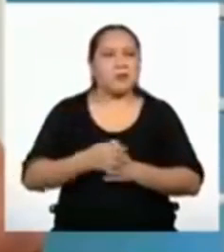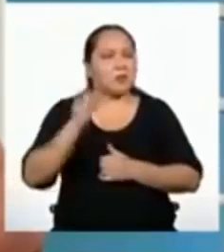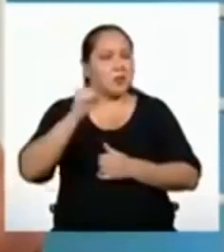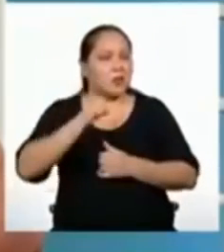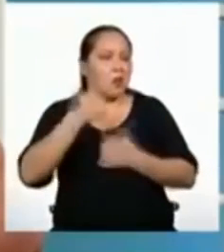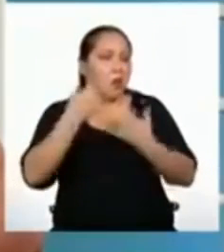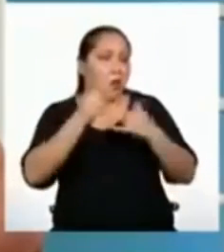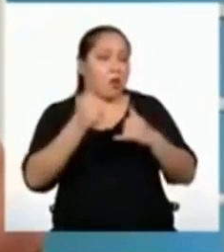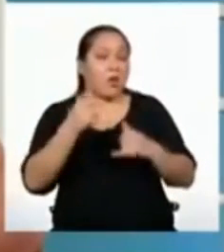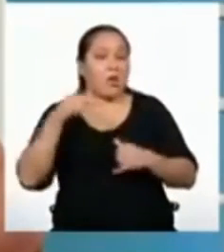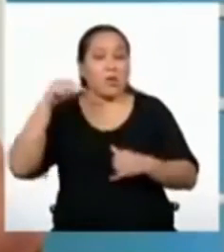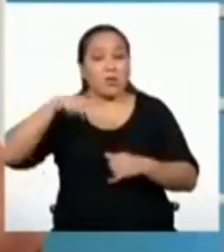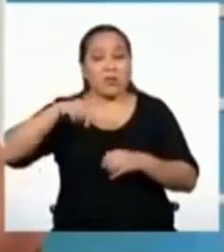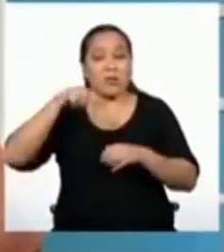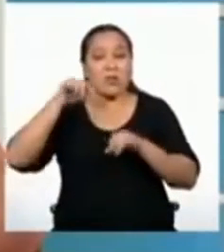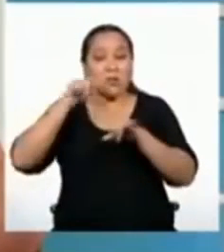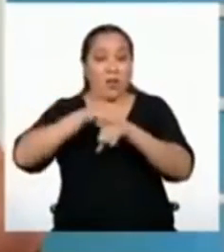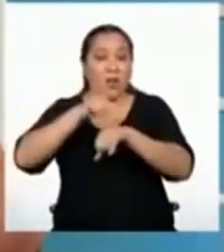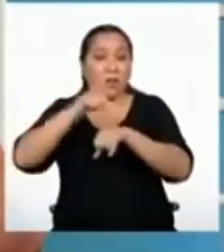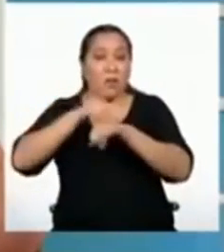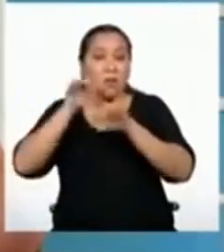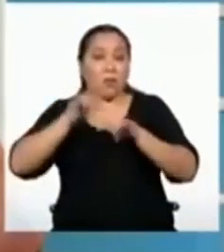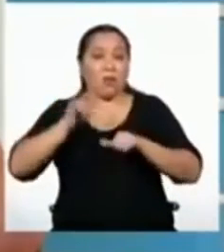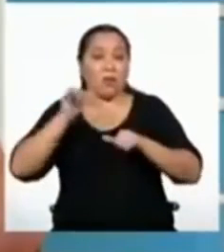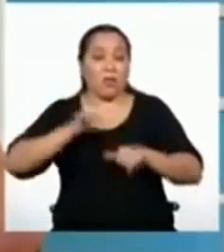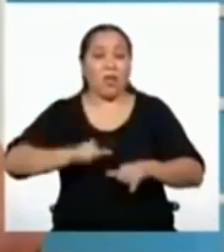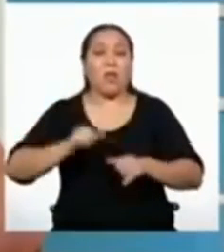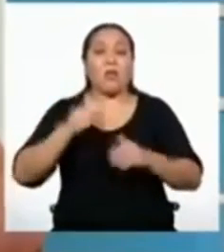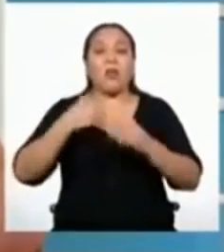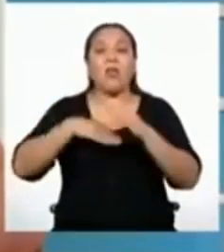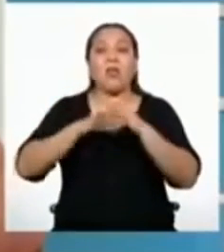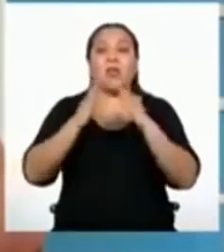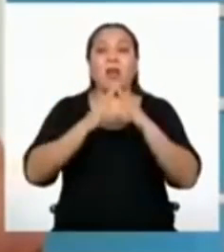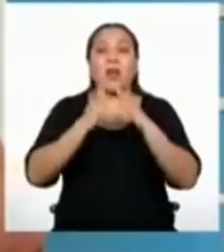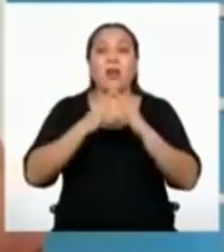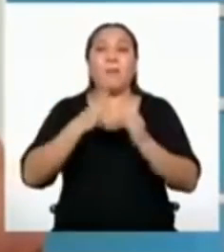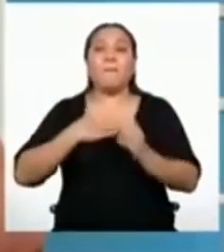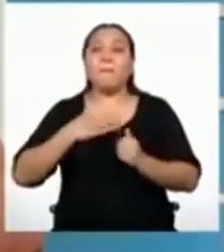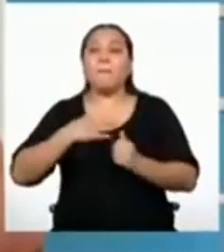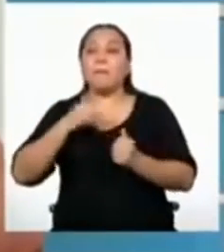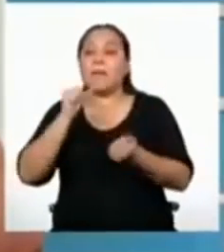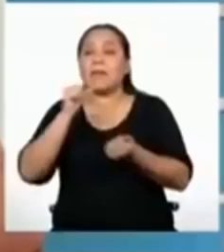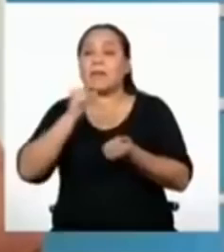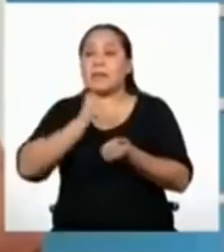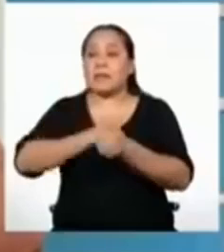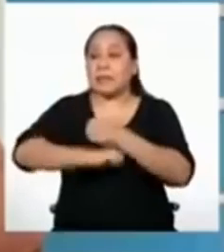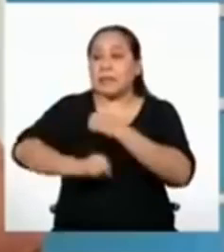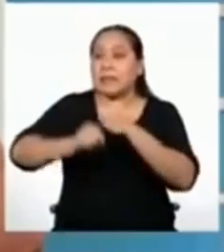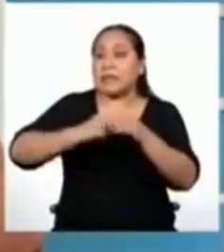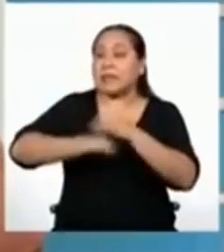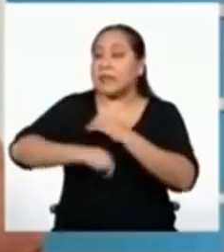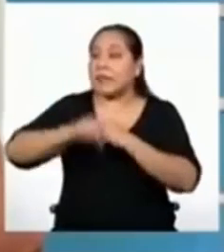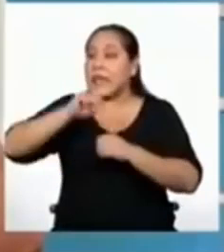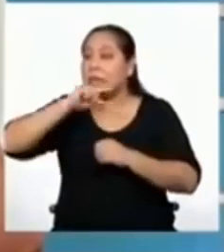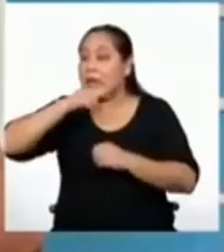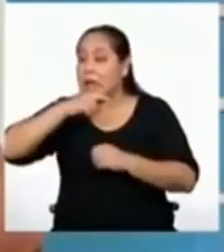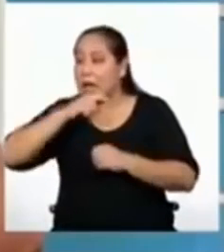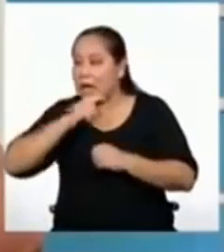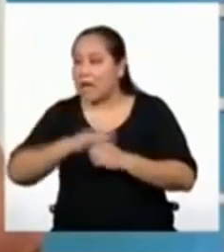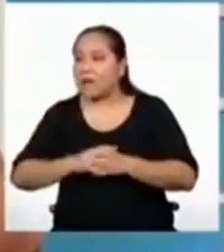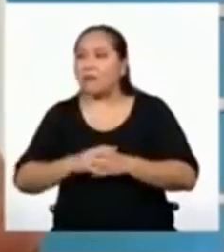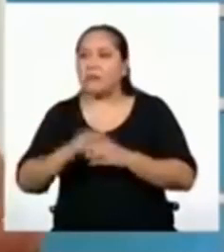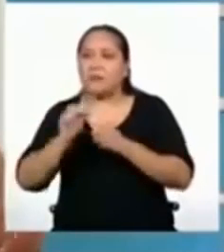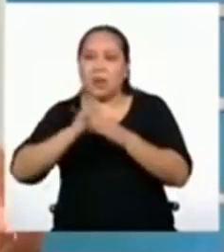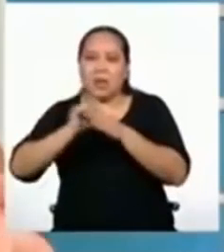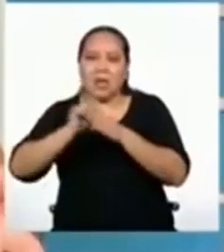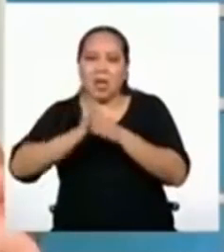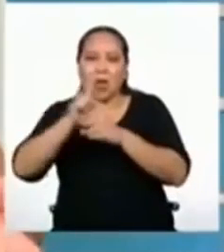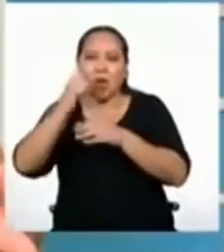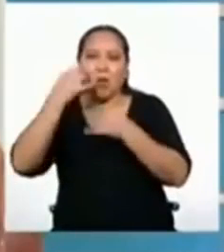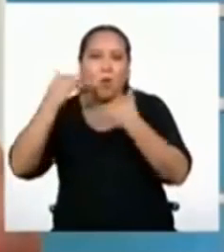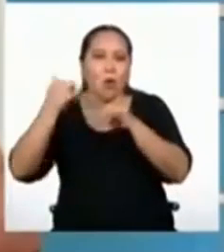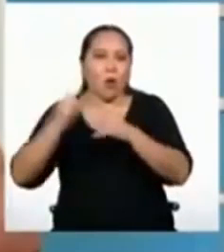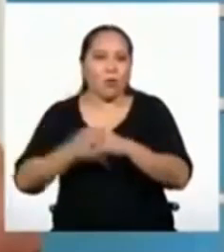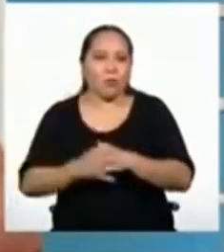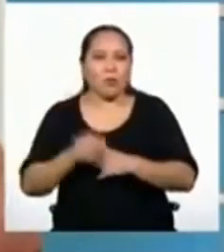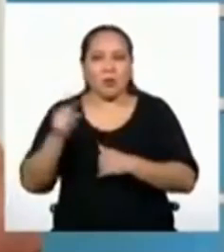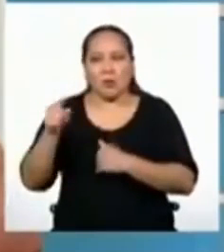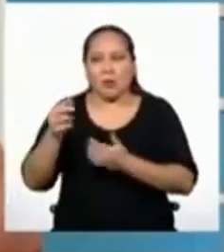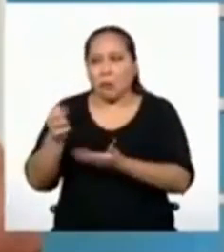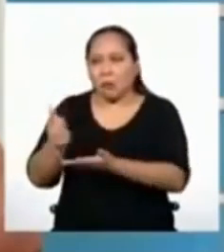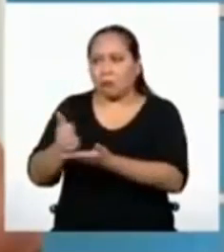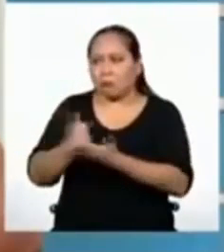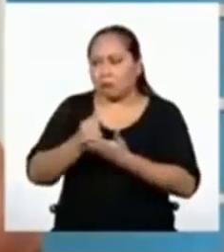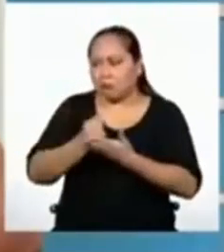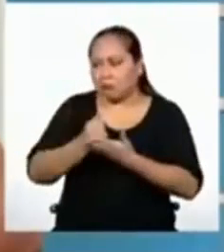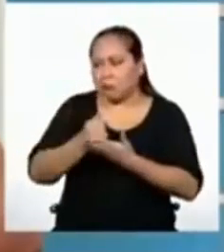cuarentena, con mis hijas, practicamos algunos juegos. Y quizás hoy podamos utilizar uno de esos juegos para averiguar cómo ahí se puede también